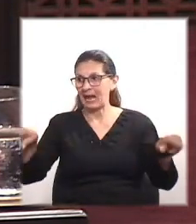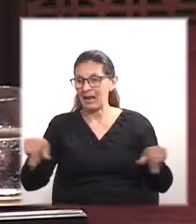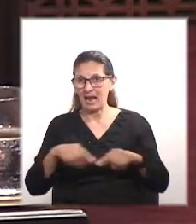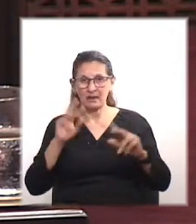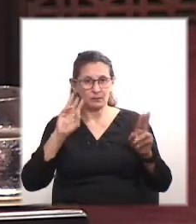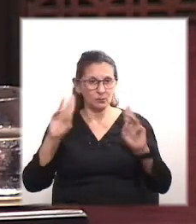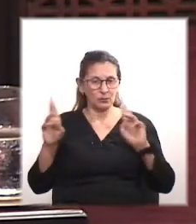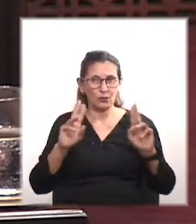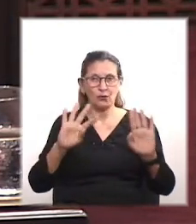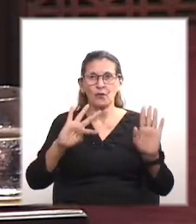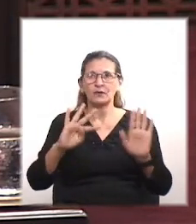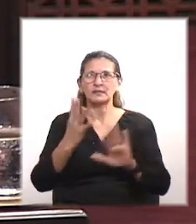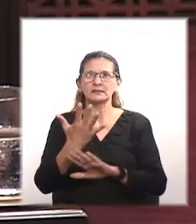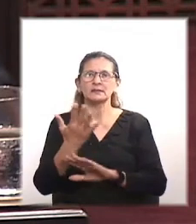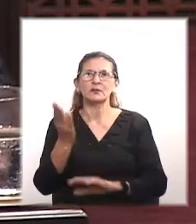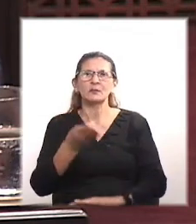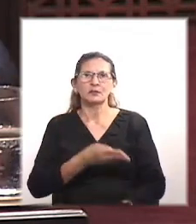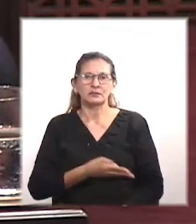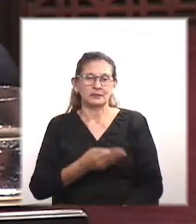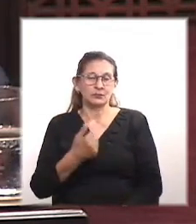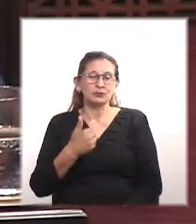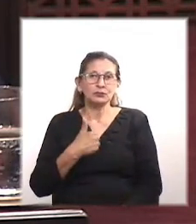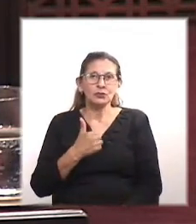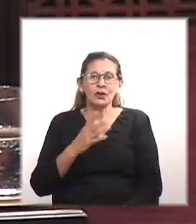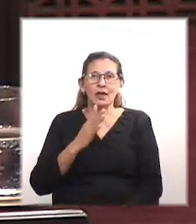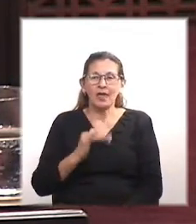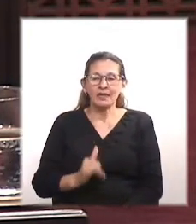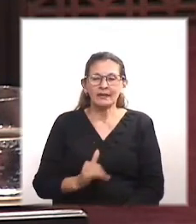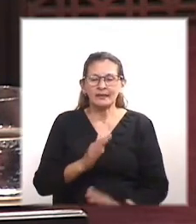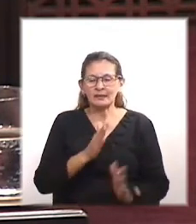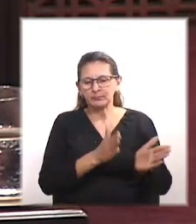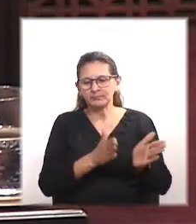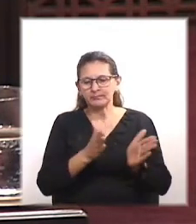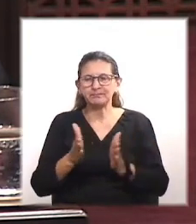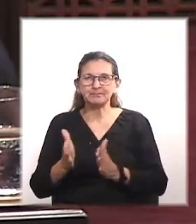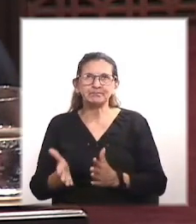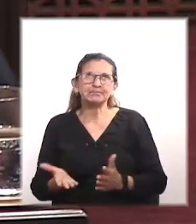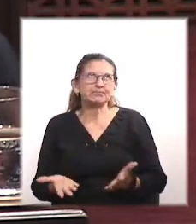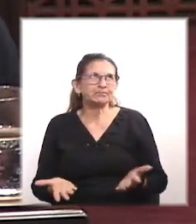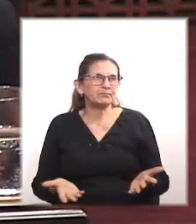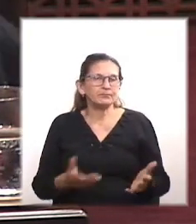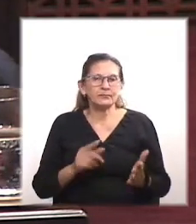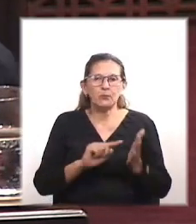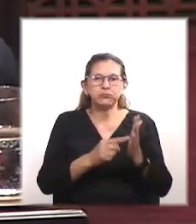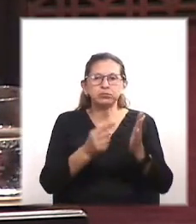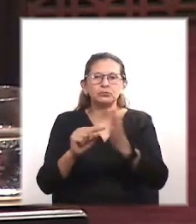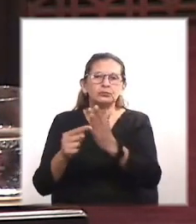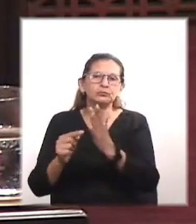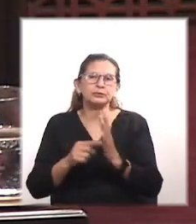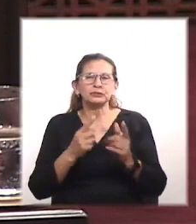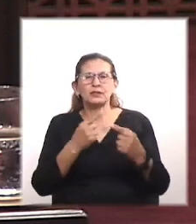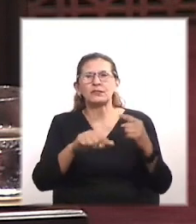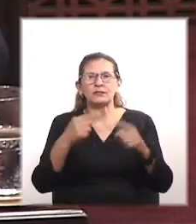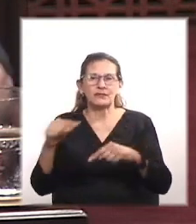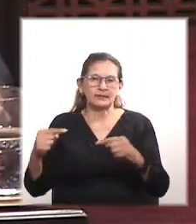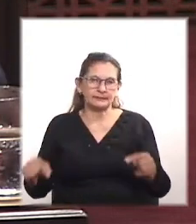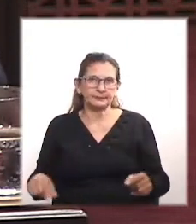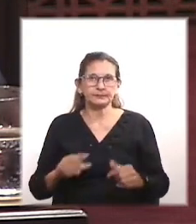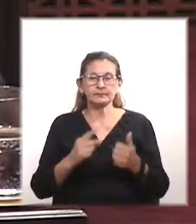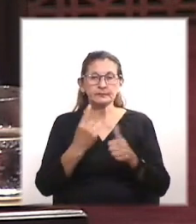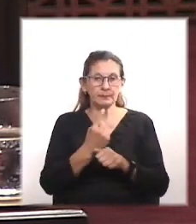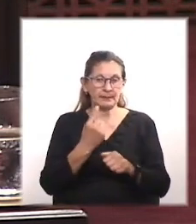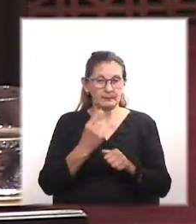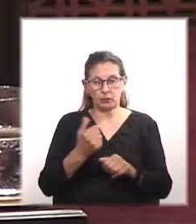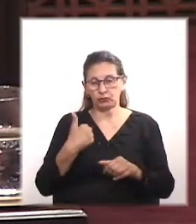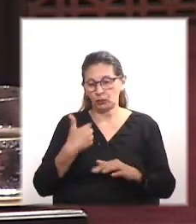yo tengo un par de puntos de vista diferentes que quiero compartir. Primero